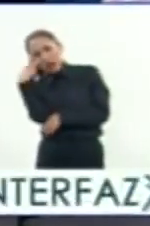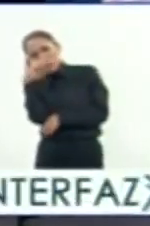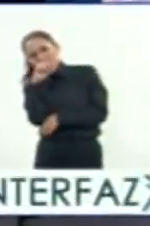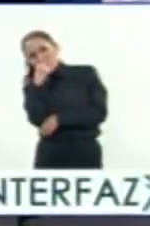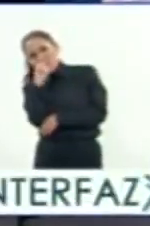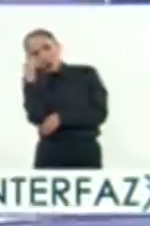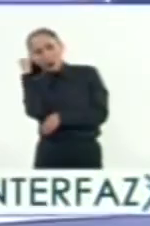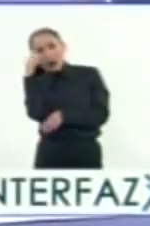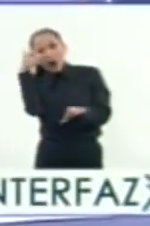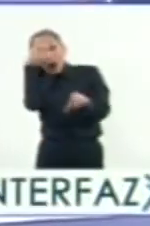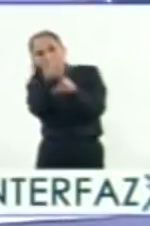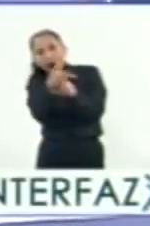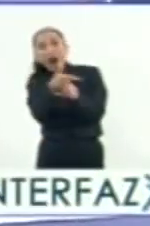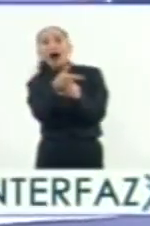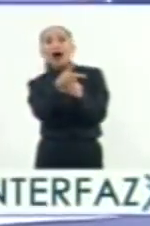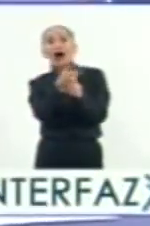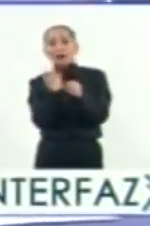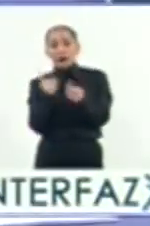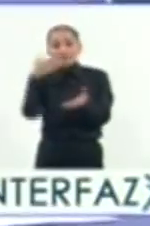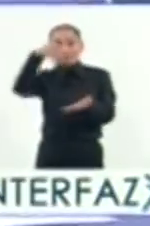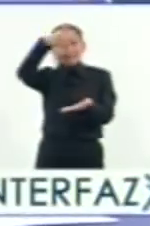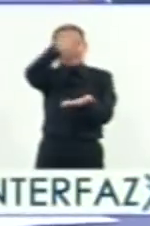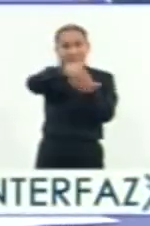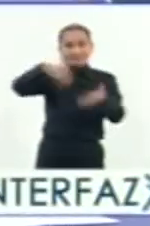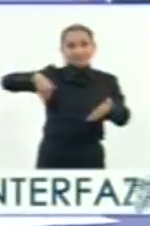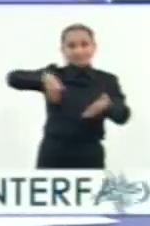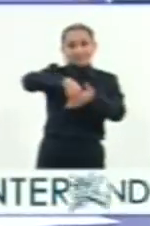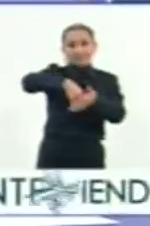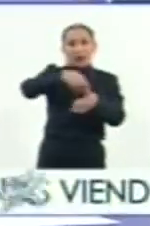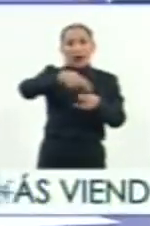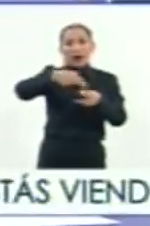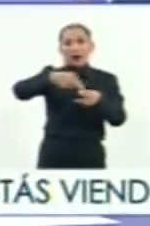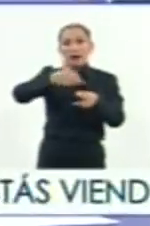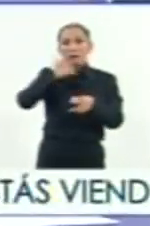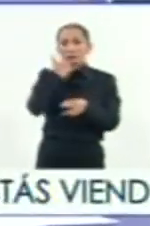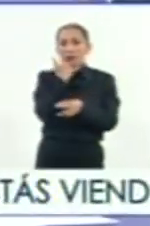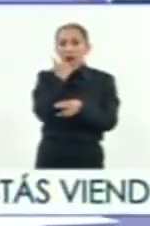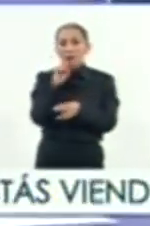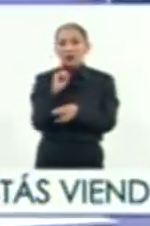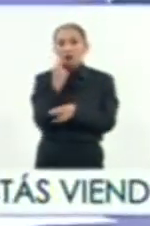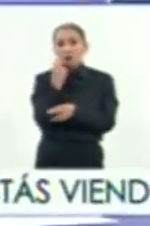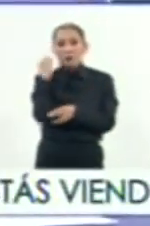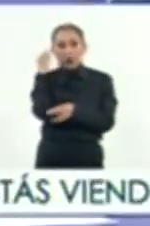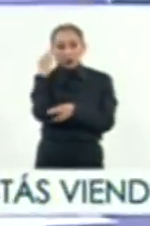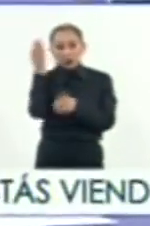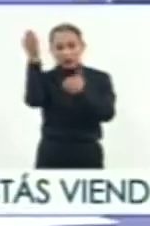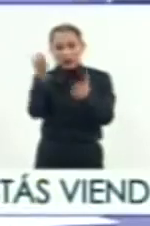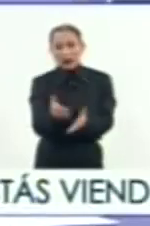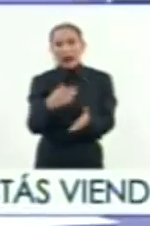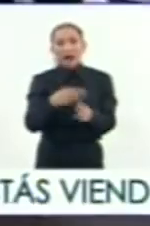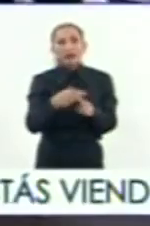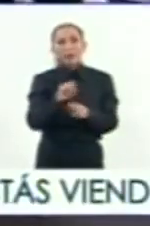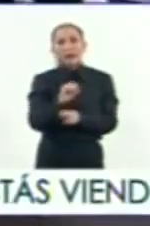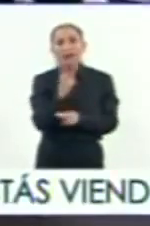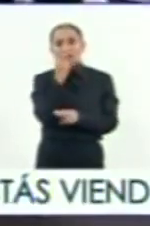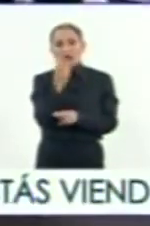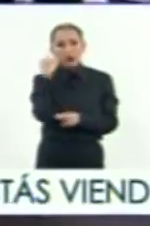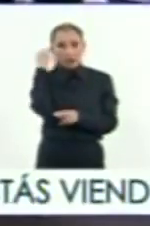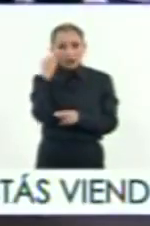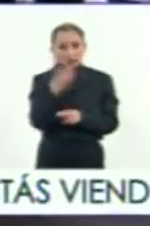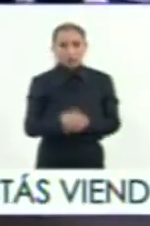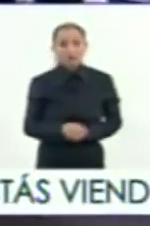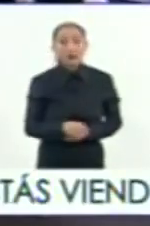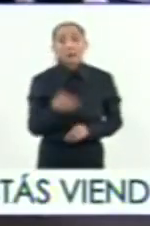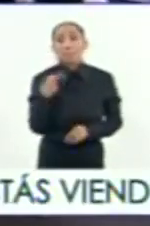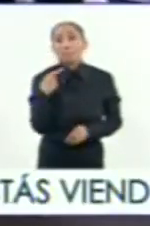21 de abril y va a desembarcar hasta el día, perdón, 21 de marzo y va a desembarcar hasta el día 22 de marzo.